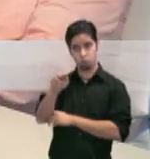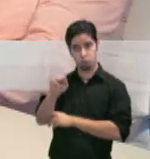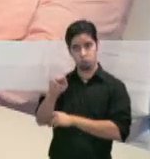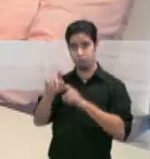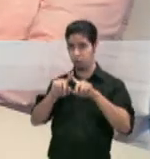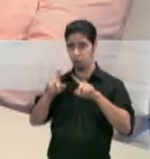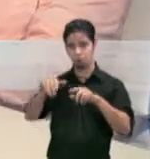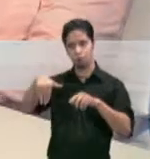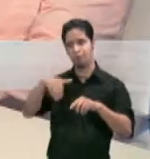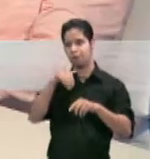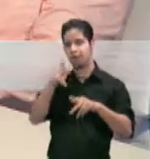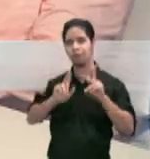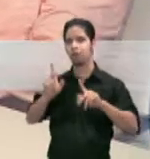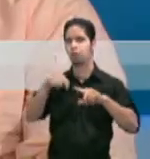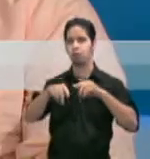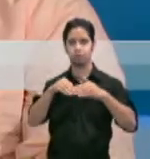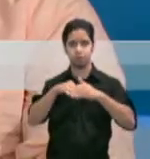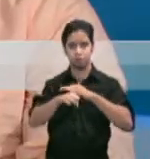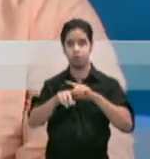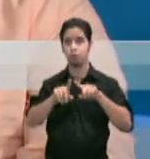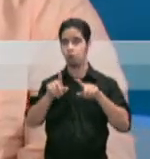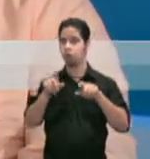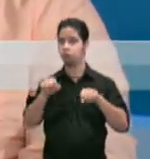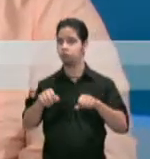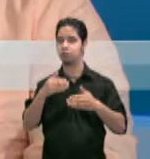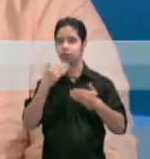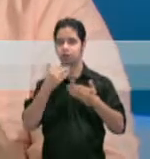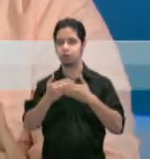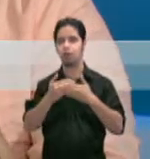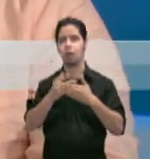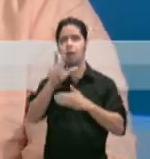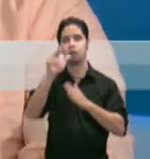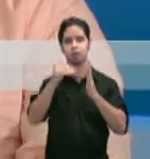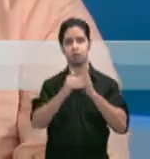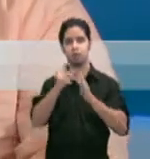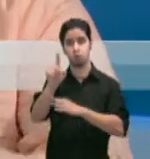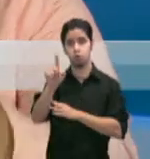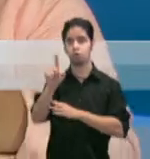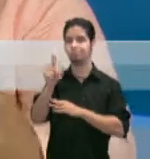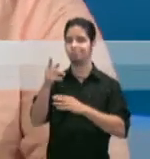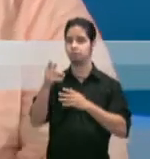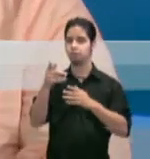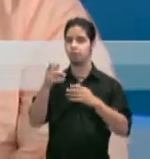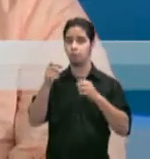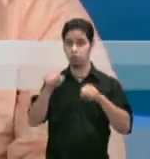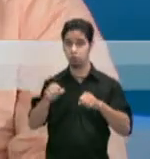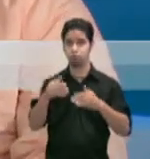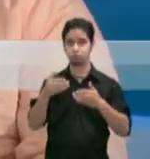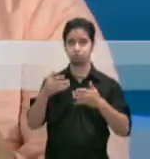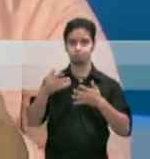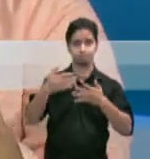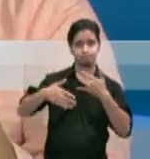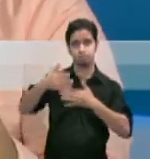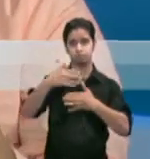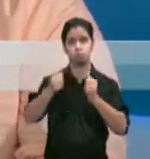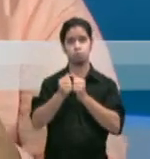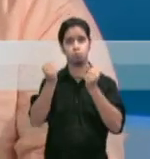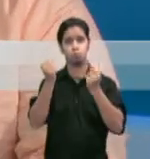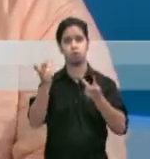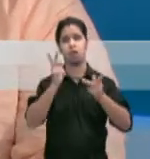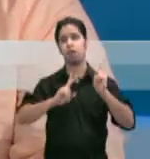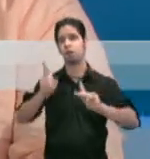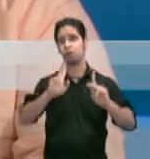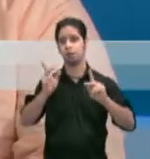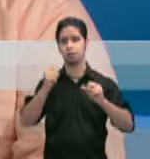brecha entonces. Sí, gracias a la producción, gracias a I3001 me ha dado esa exposición de poder llegar a todas esas personas y recibir tantos y